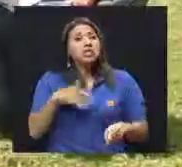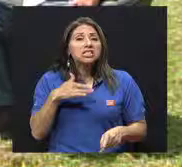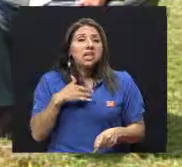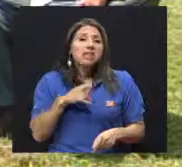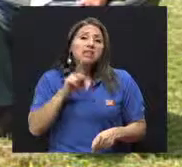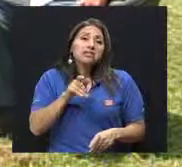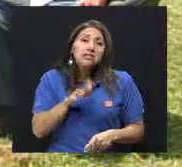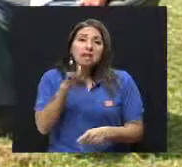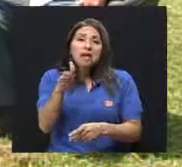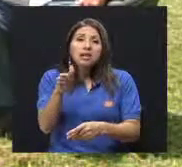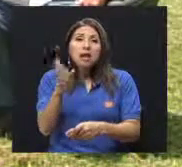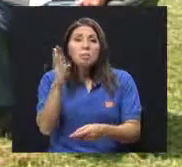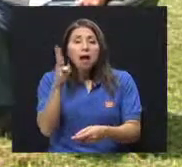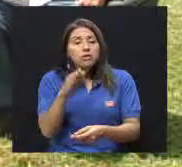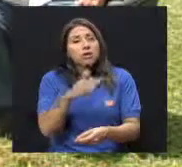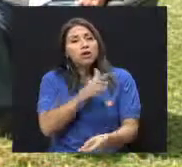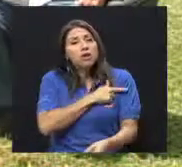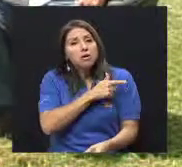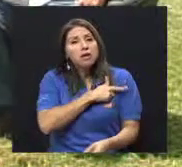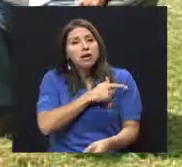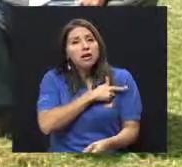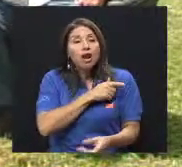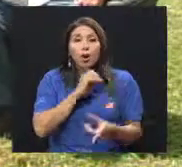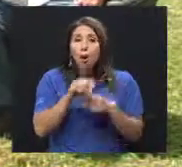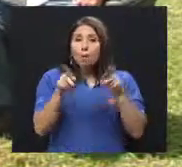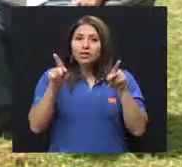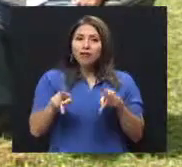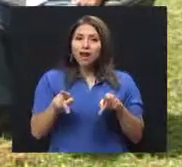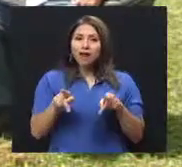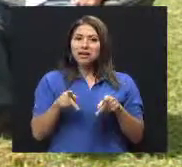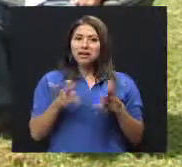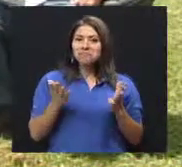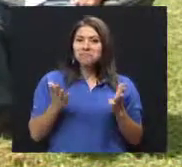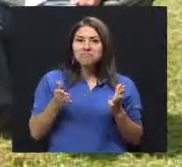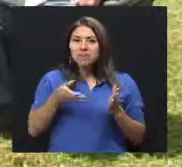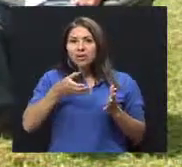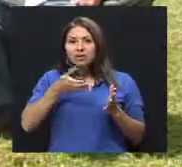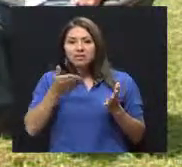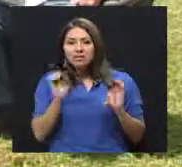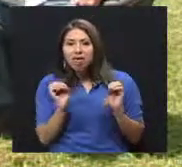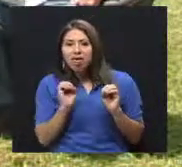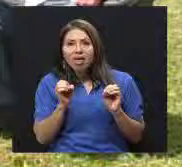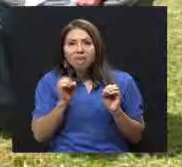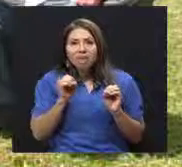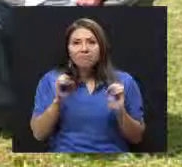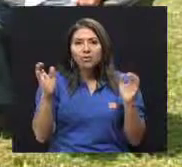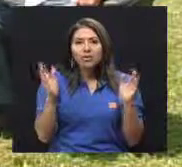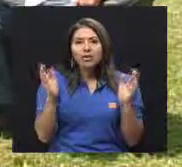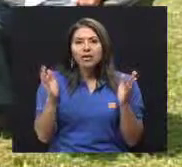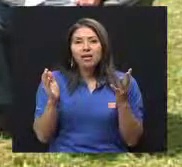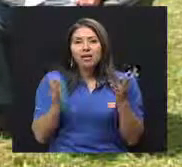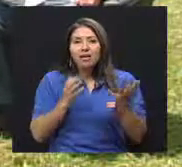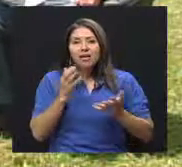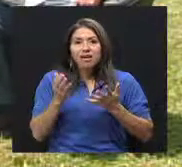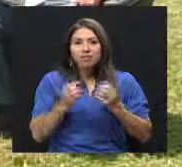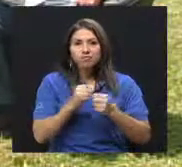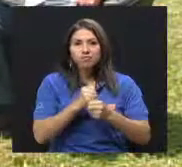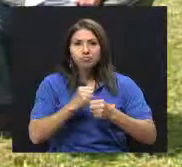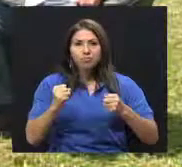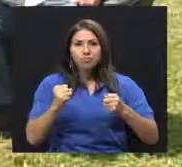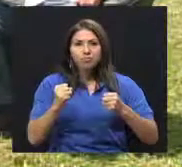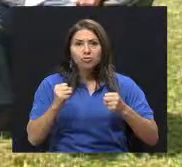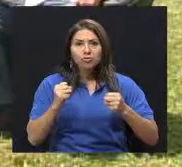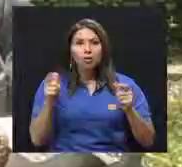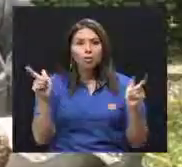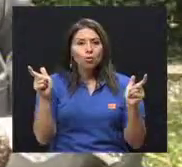confort, no hace dieta y pierde peso. Bueno, un examen hay... Por eso es que hay campañas en las cuales se hace una